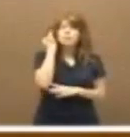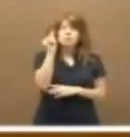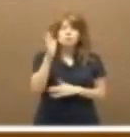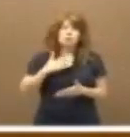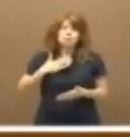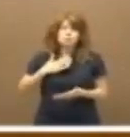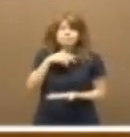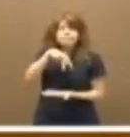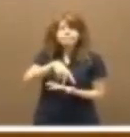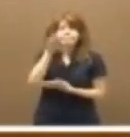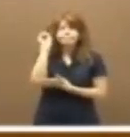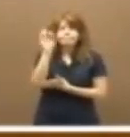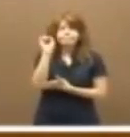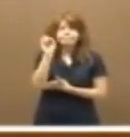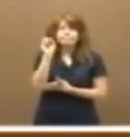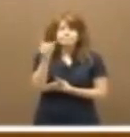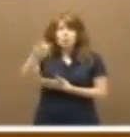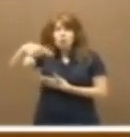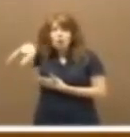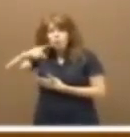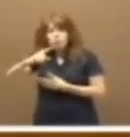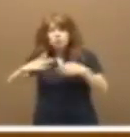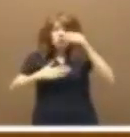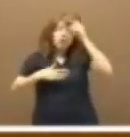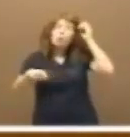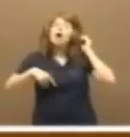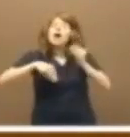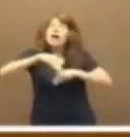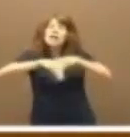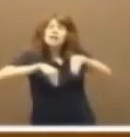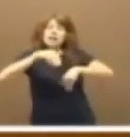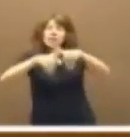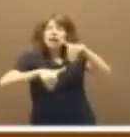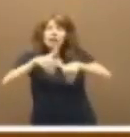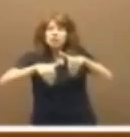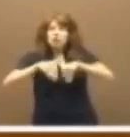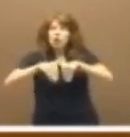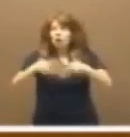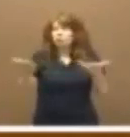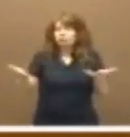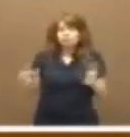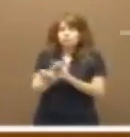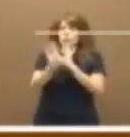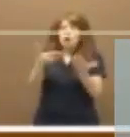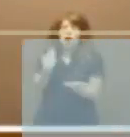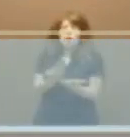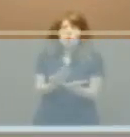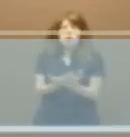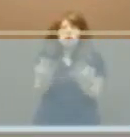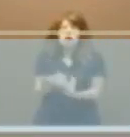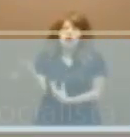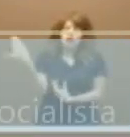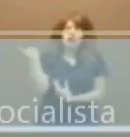de mi intervención. Que están ustedes en una clara estrategia electoral lo demuestra que ayer